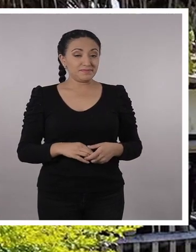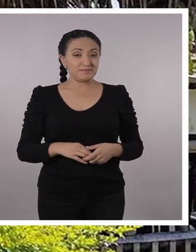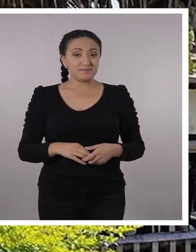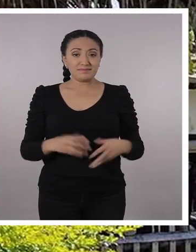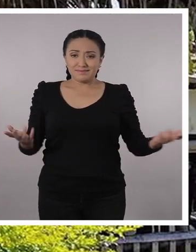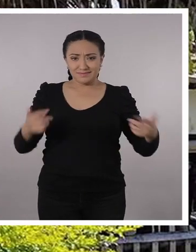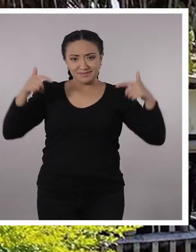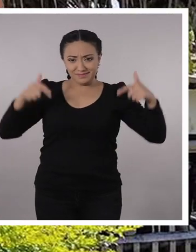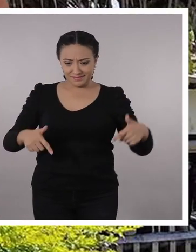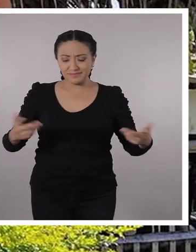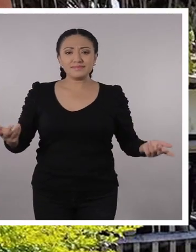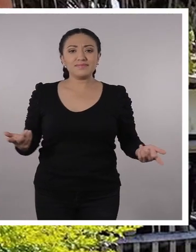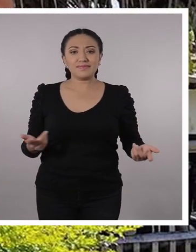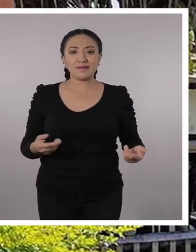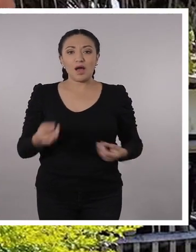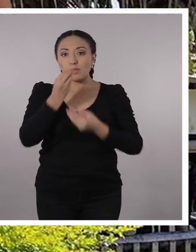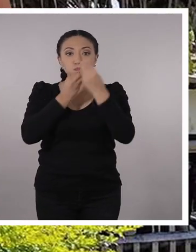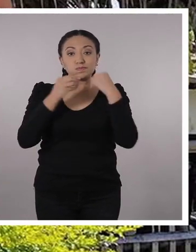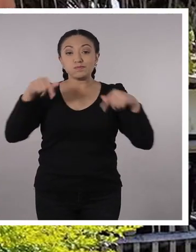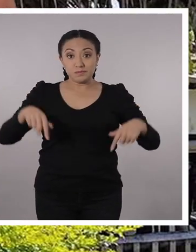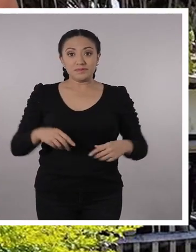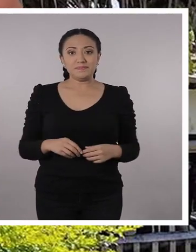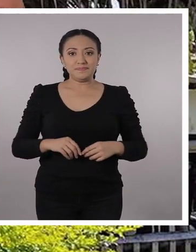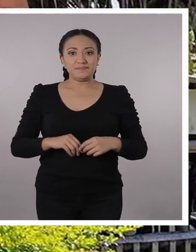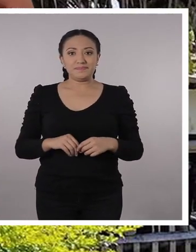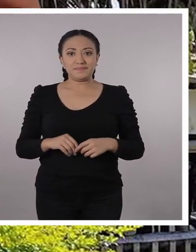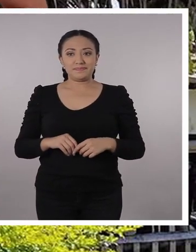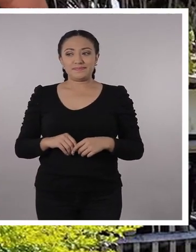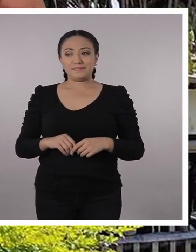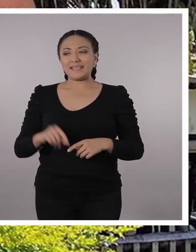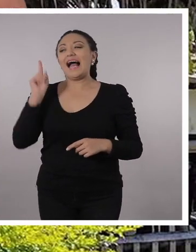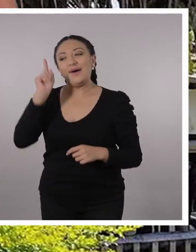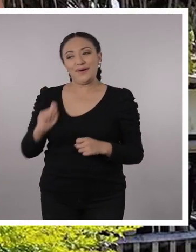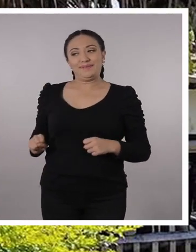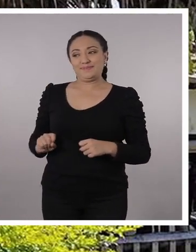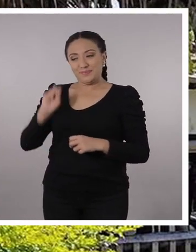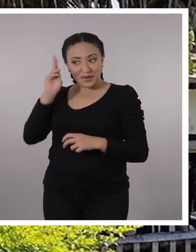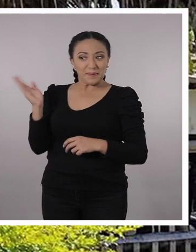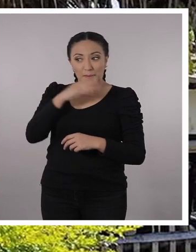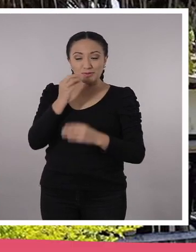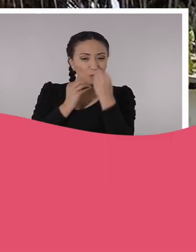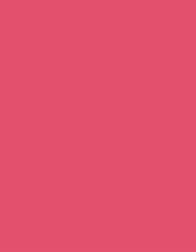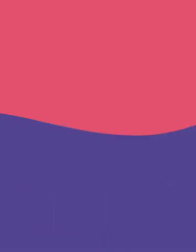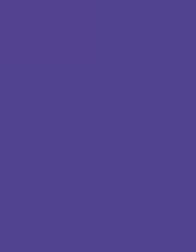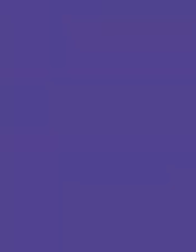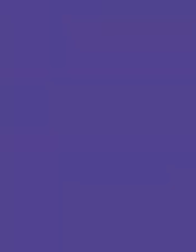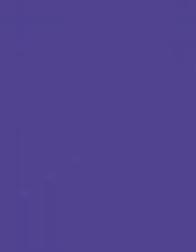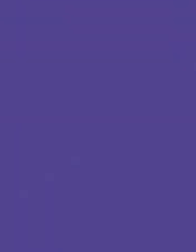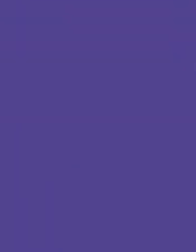aquí. ¿Y si nos comemos un maito? Está bien, vamos por un maito. profe.